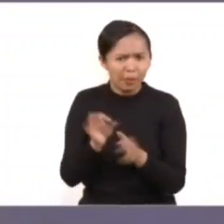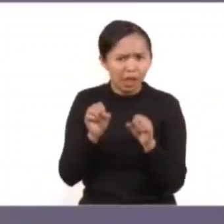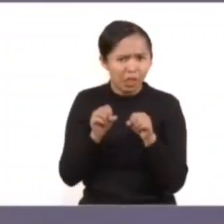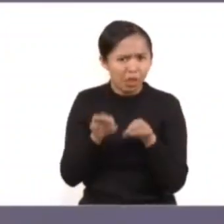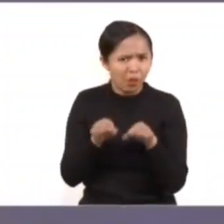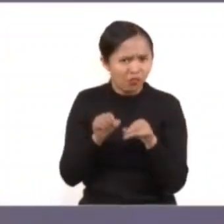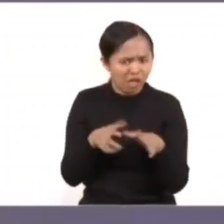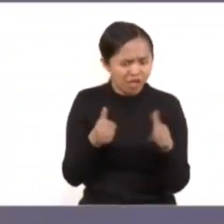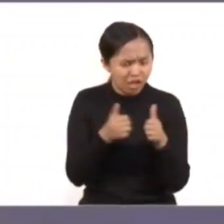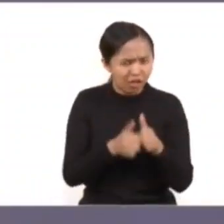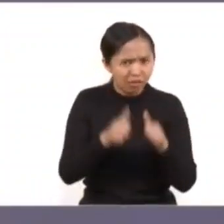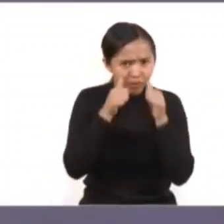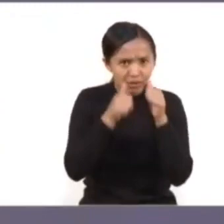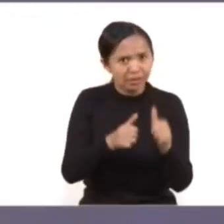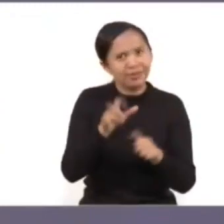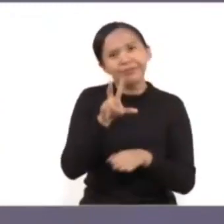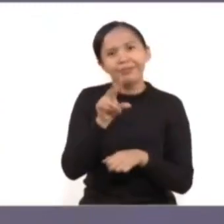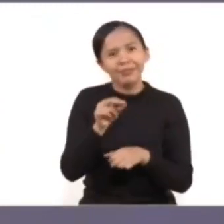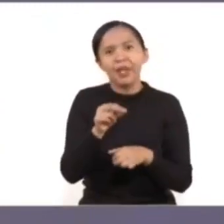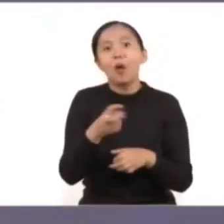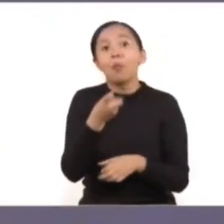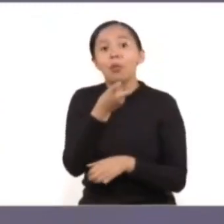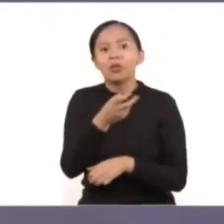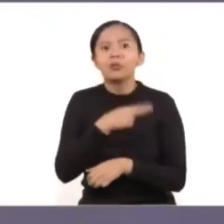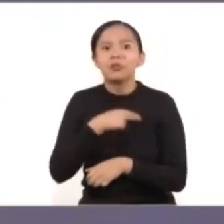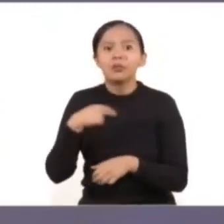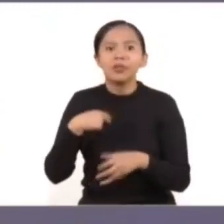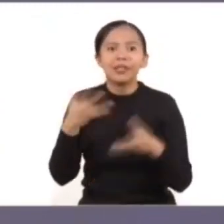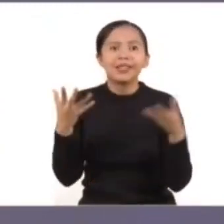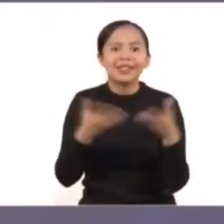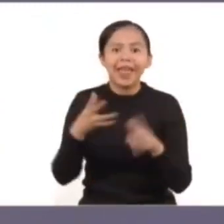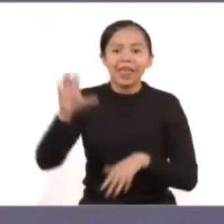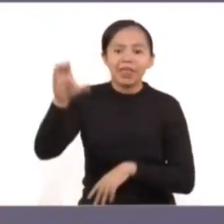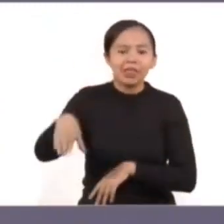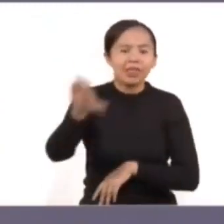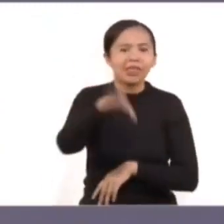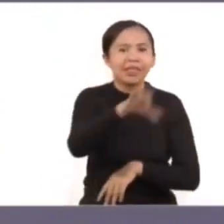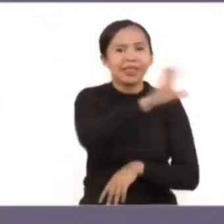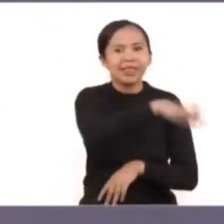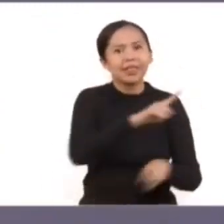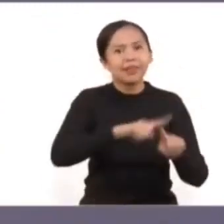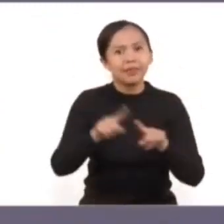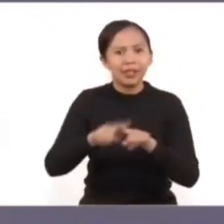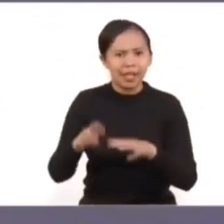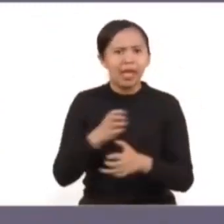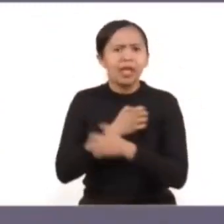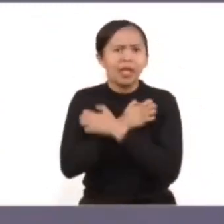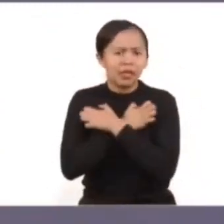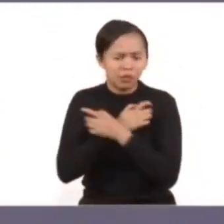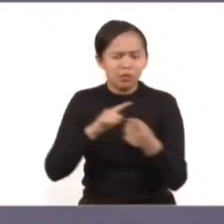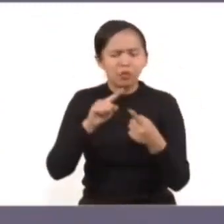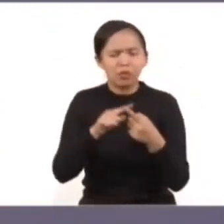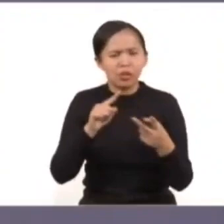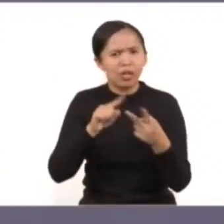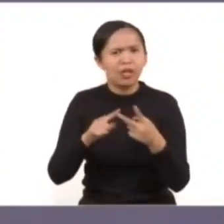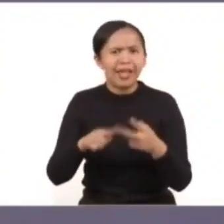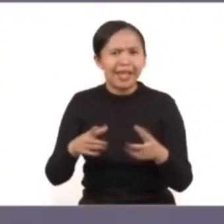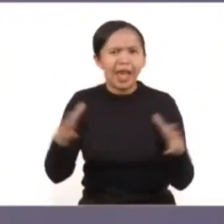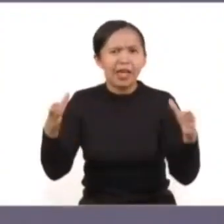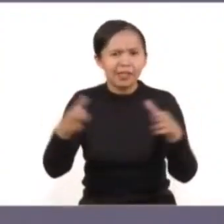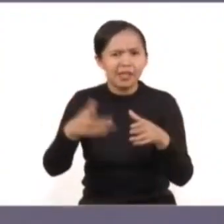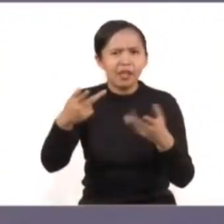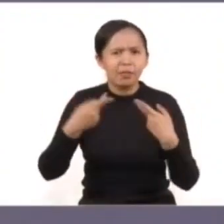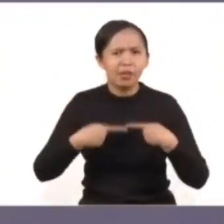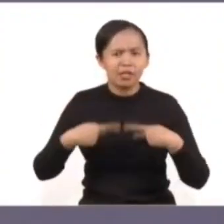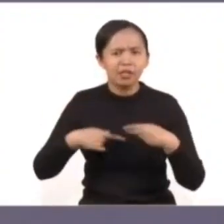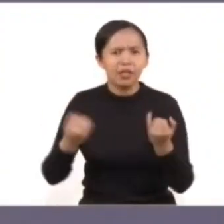por eso estamos realizando diversas acciones en diversos espacios, los educativos, los comunitarios y con